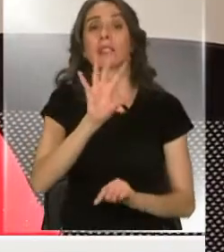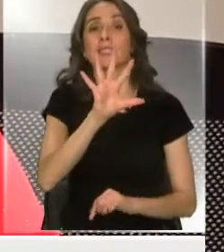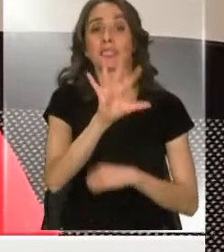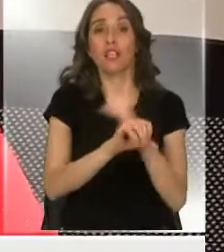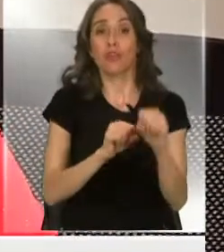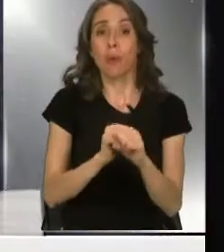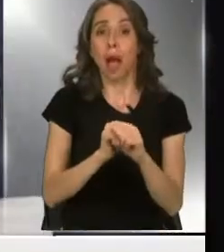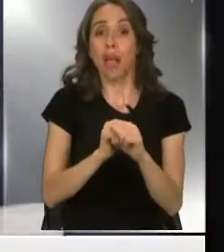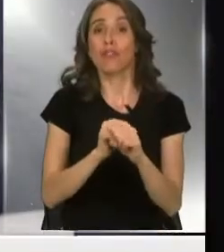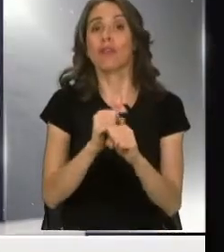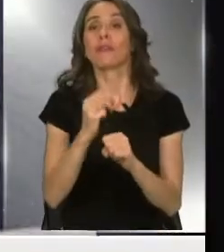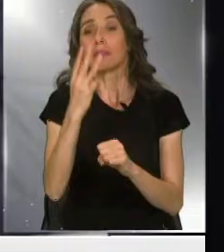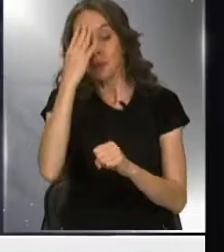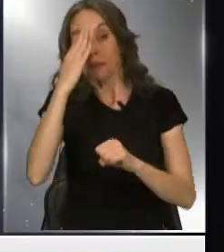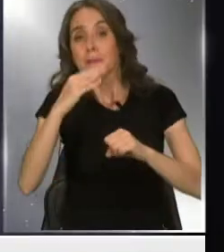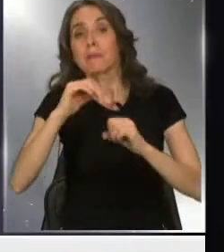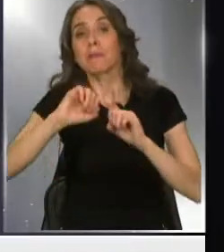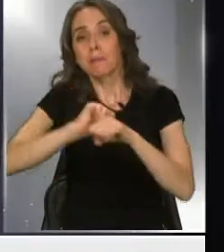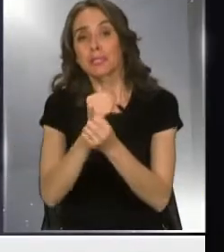en su grado mínimo.